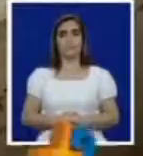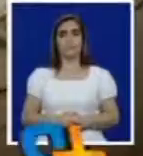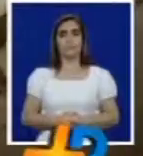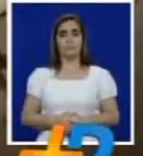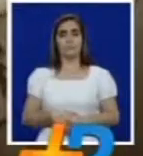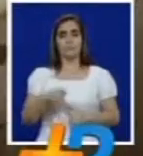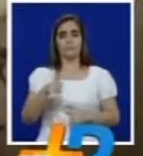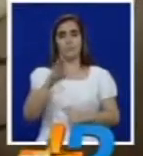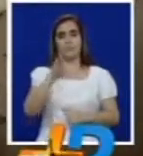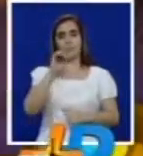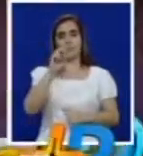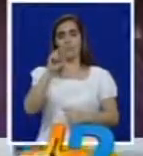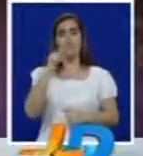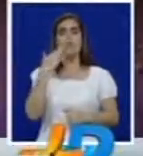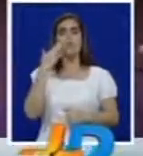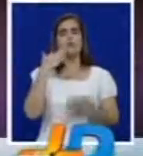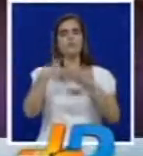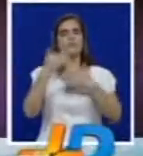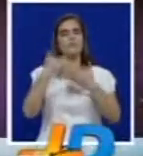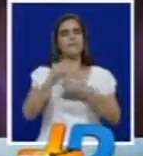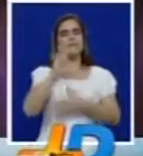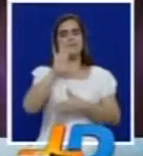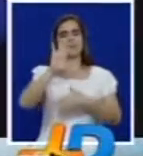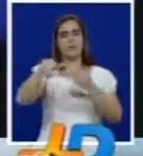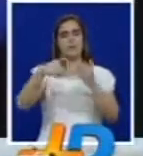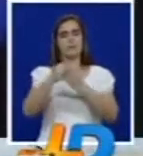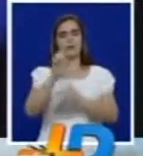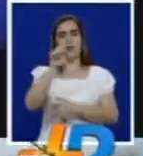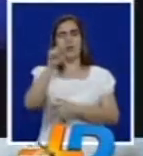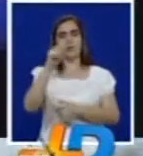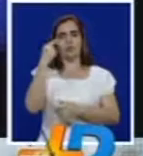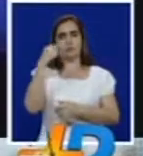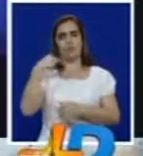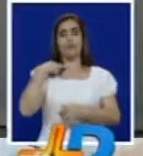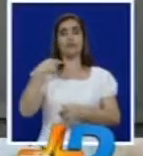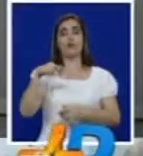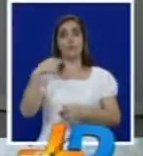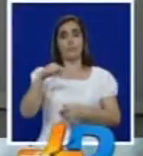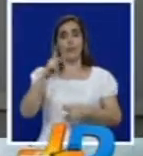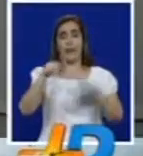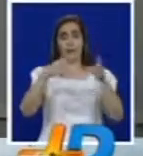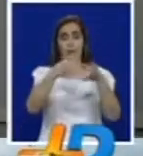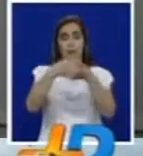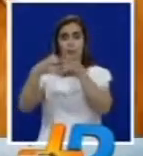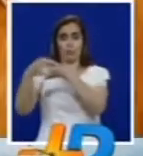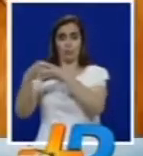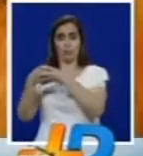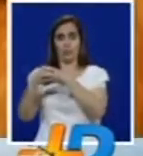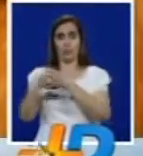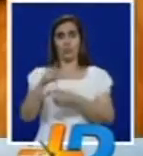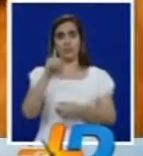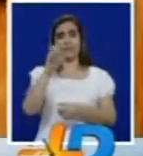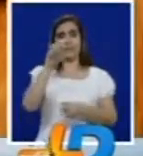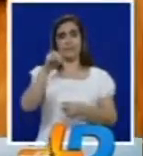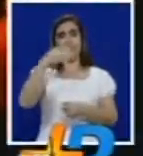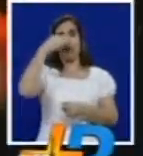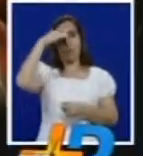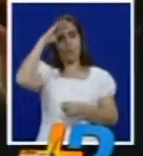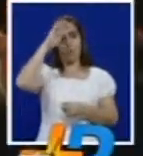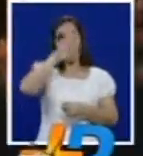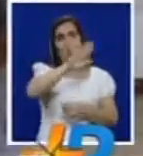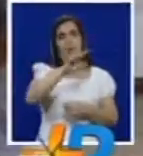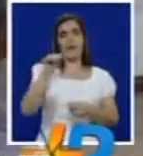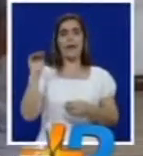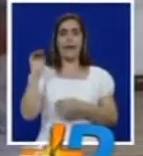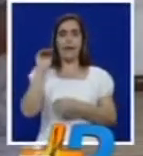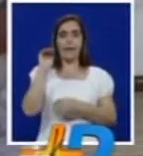la Bienal de Danza se llevará a cabo del 5 al 11 de noviembre algunas de las compañías que eran parte del evento son Danza Abierta de Cuba Valle San Martín